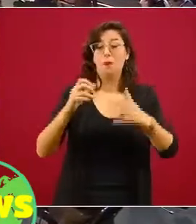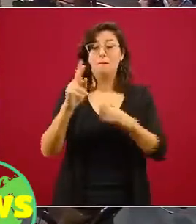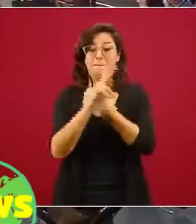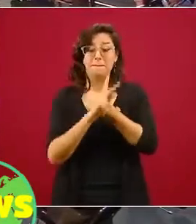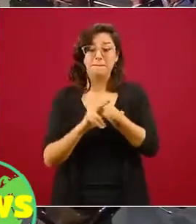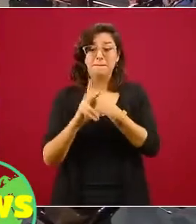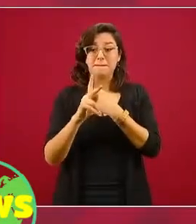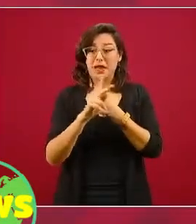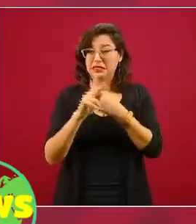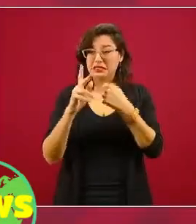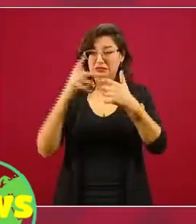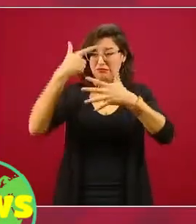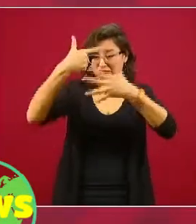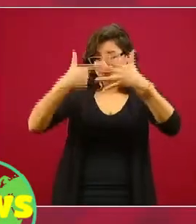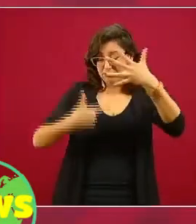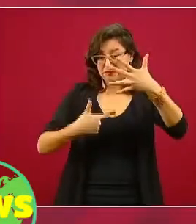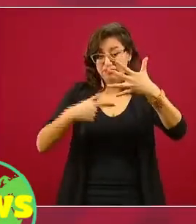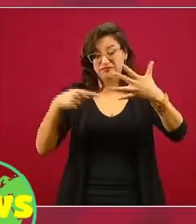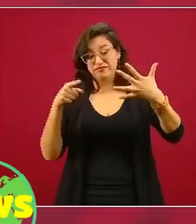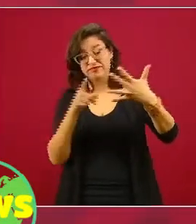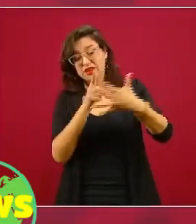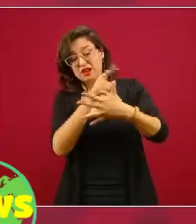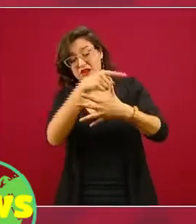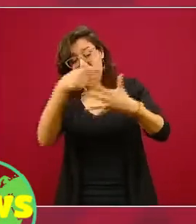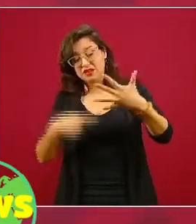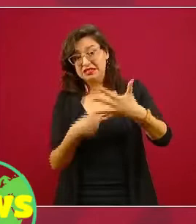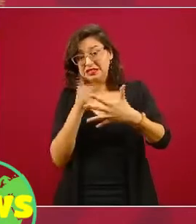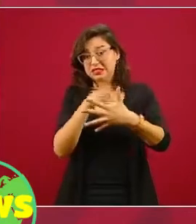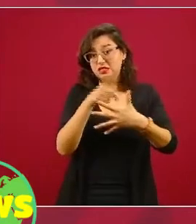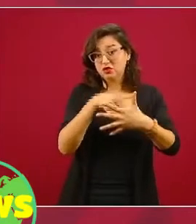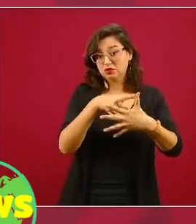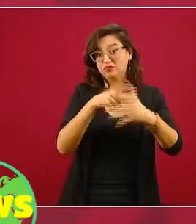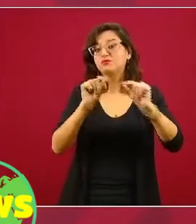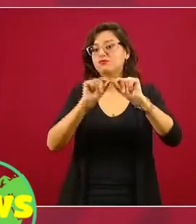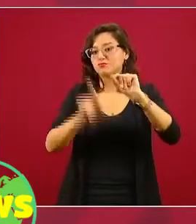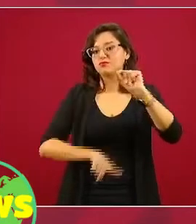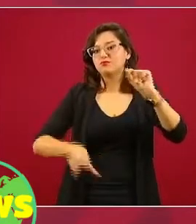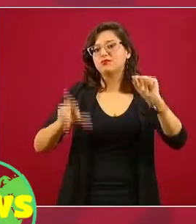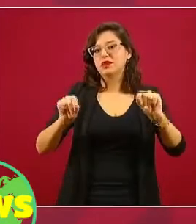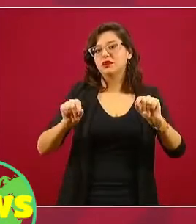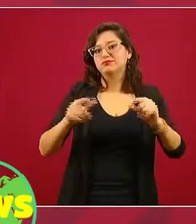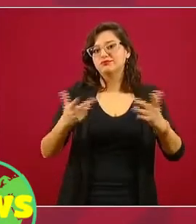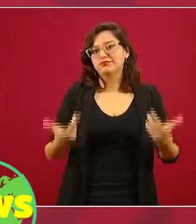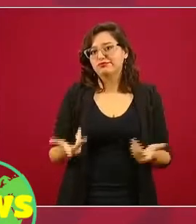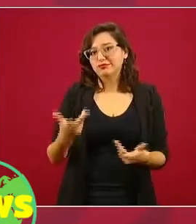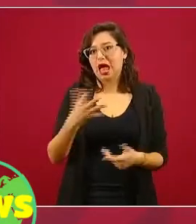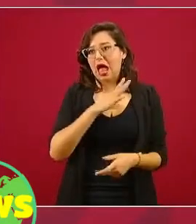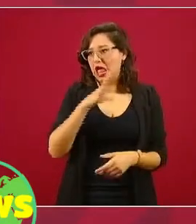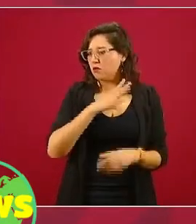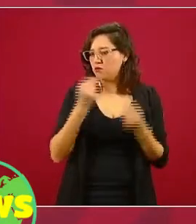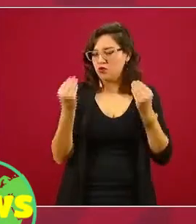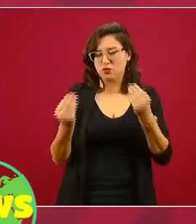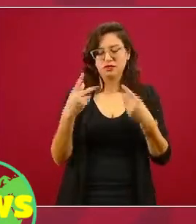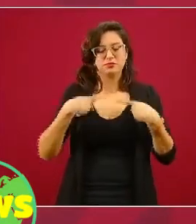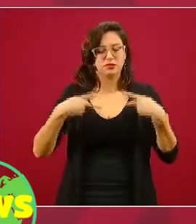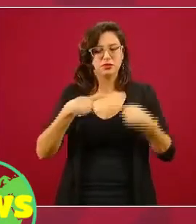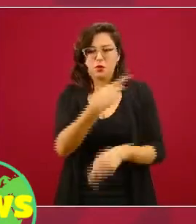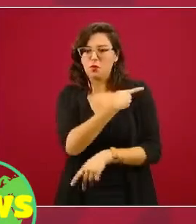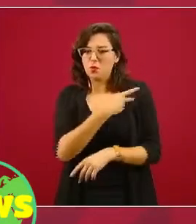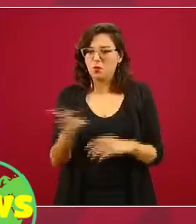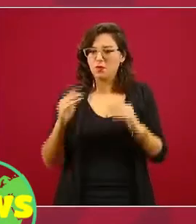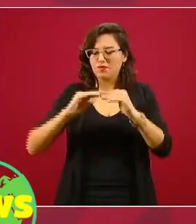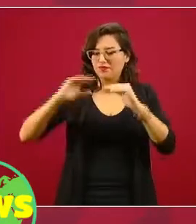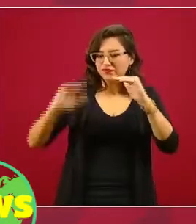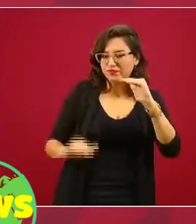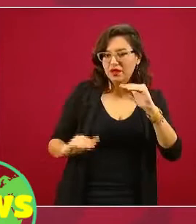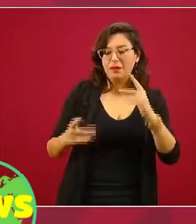del mundo, del mundo, y sabíamos que eventualmente llegaré ahí. Pero, resumiendo, me llama la atención